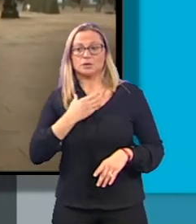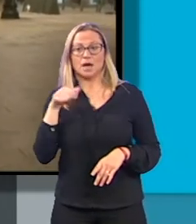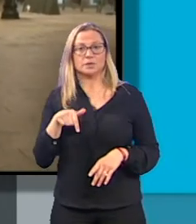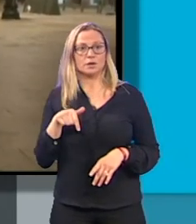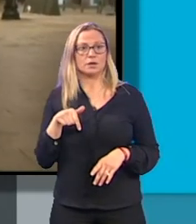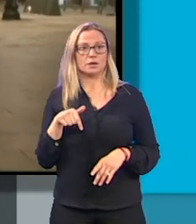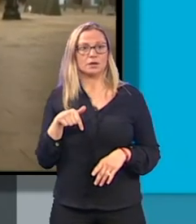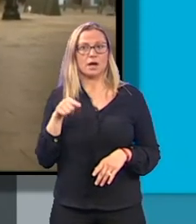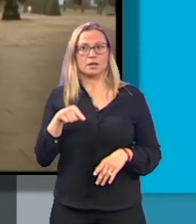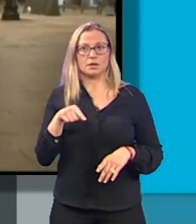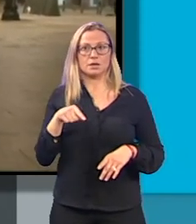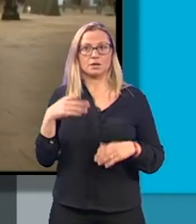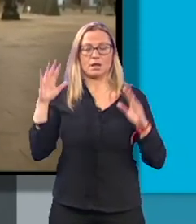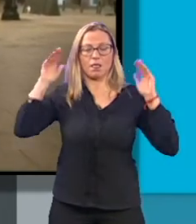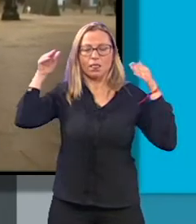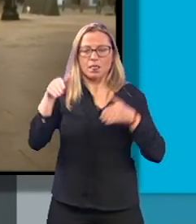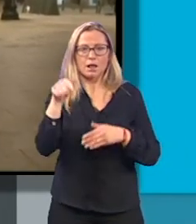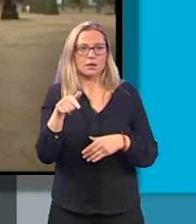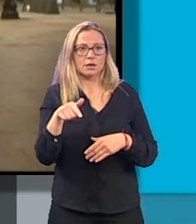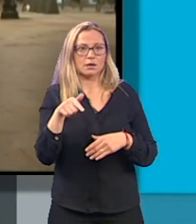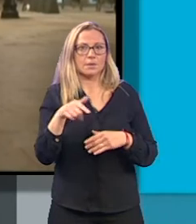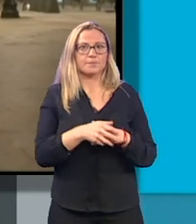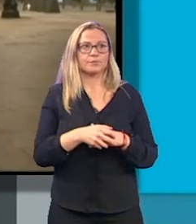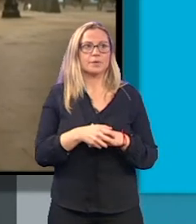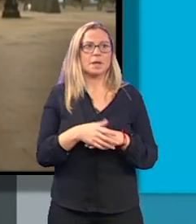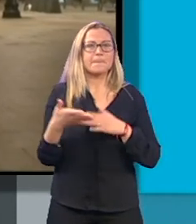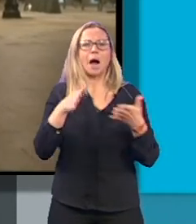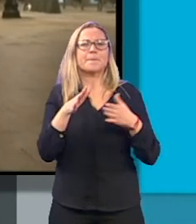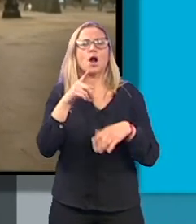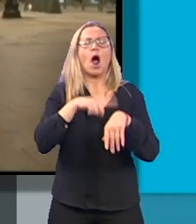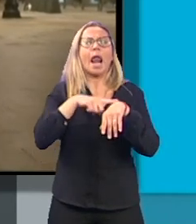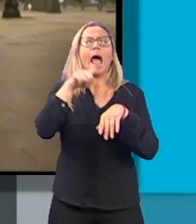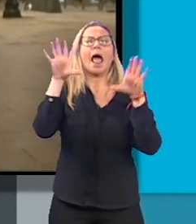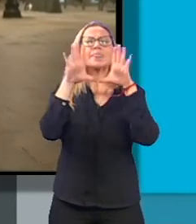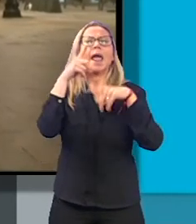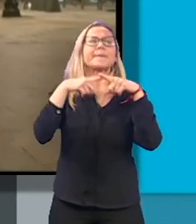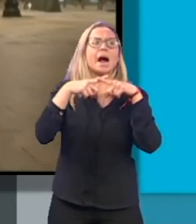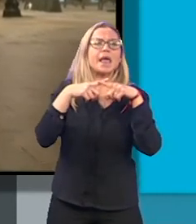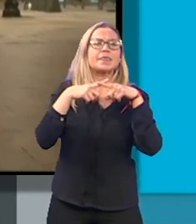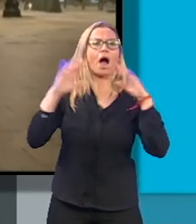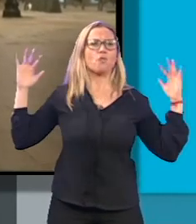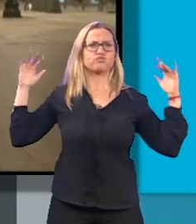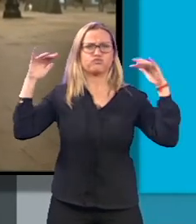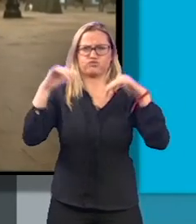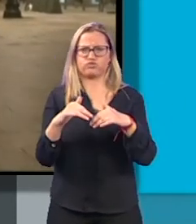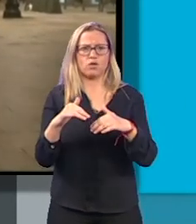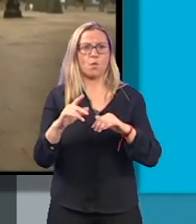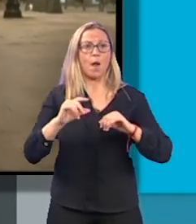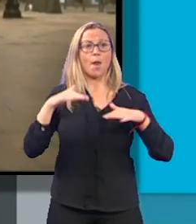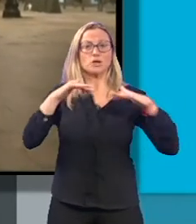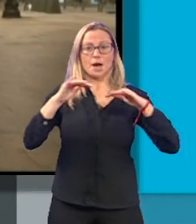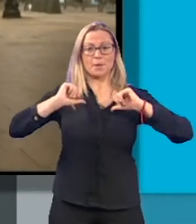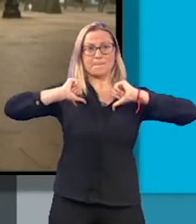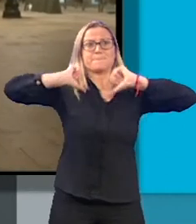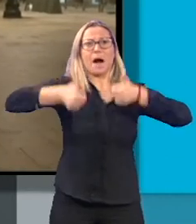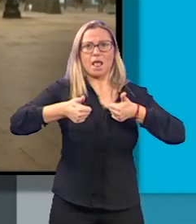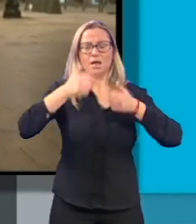donde se han concentrado desde poco después de las diez y media o once menos cuarto de la noche, cuando sucedían los primeros